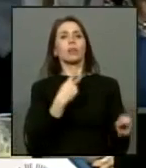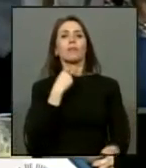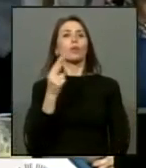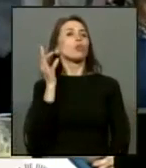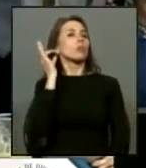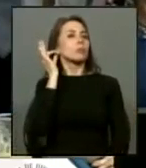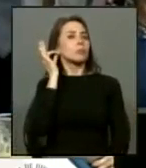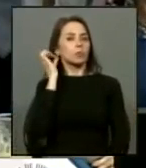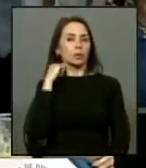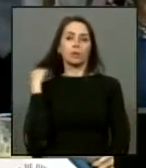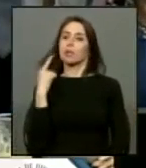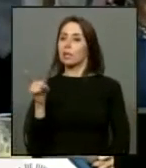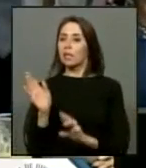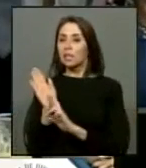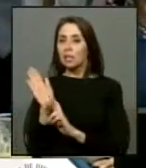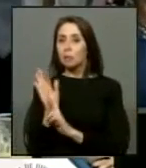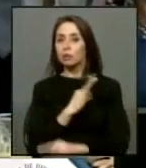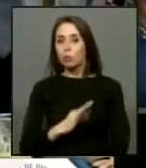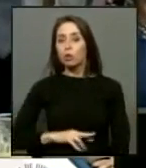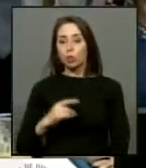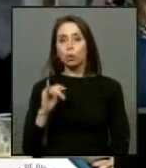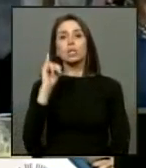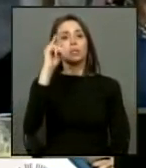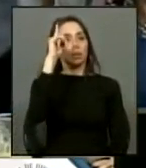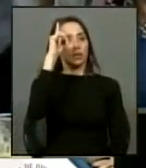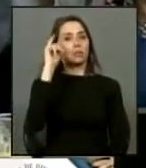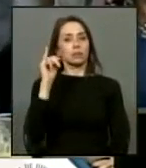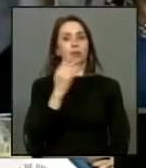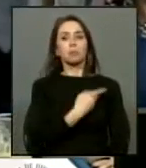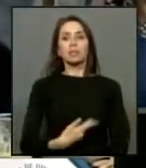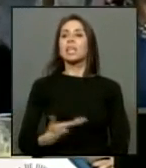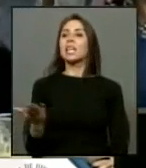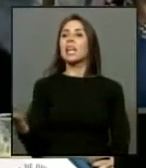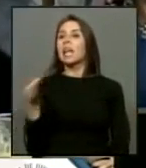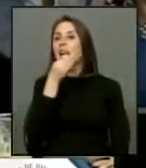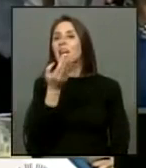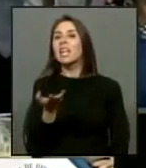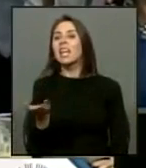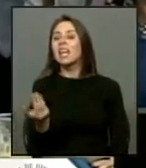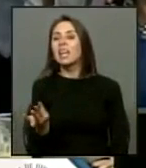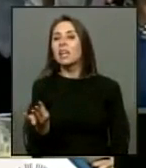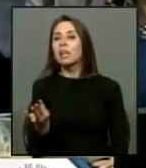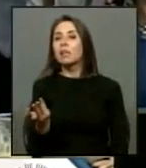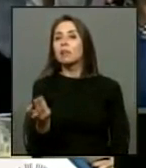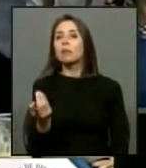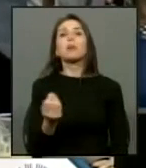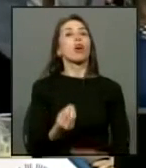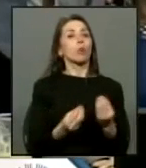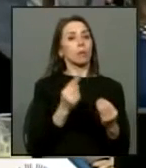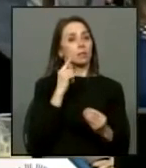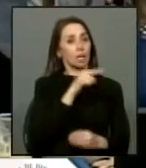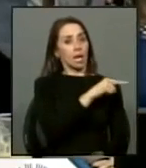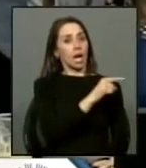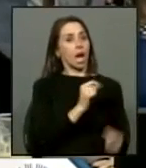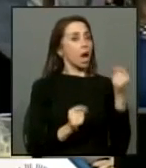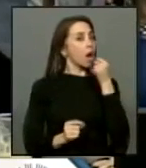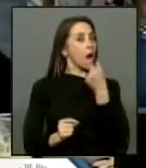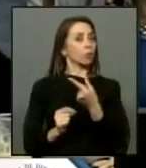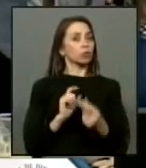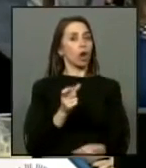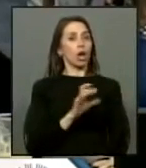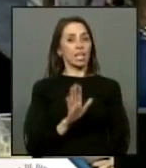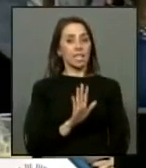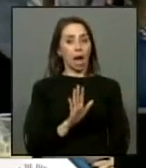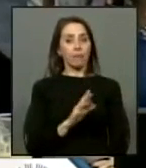decreto asunto de reglamento diputada sí sí presidente a ver qué quiere decir lo que pasa que hay una acusación que la encuentro grave que